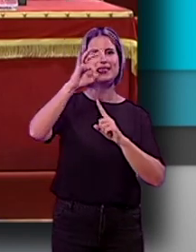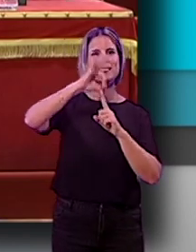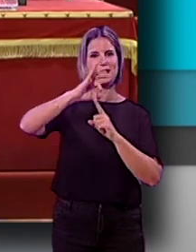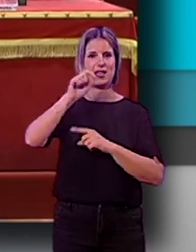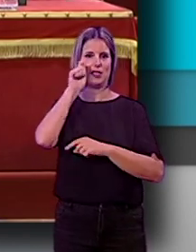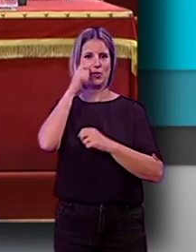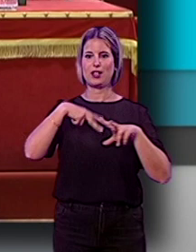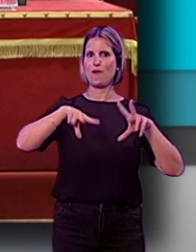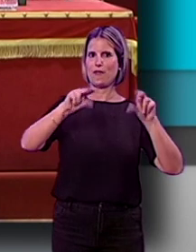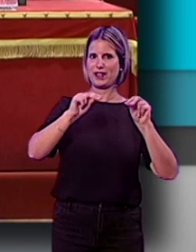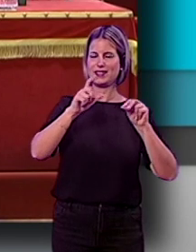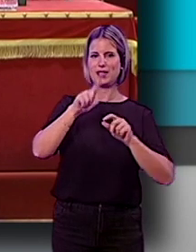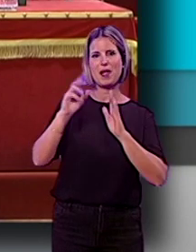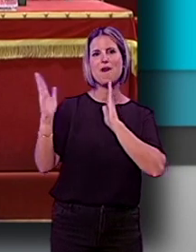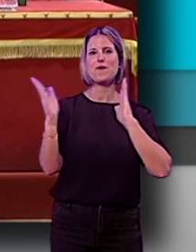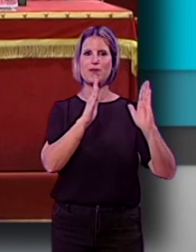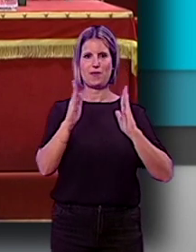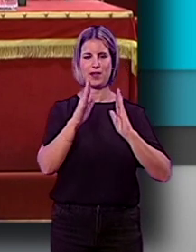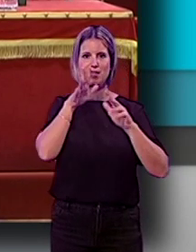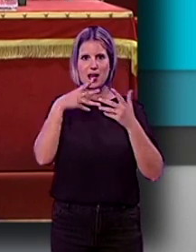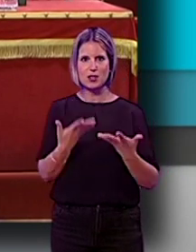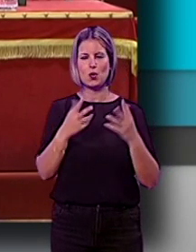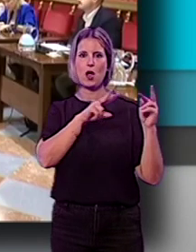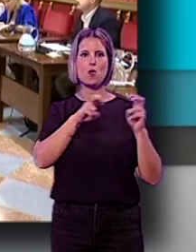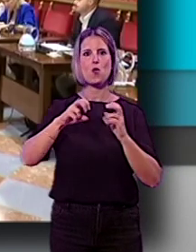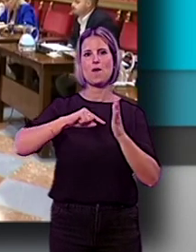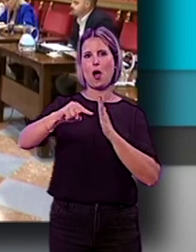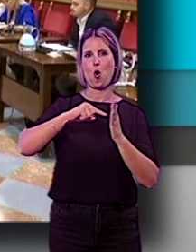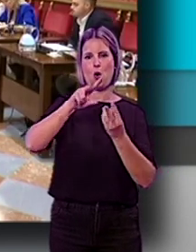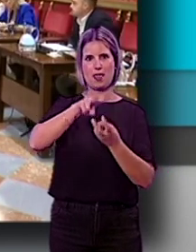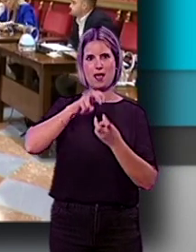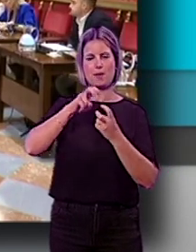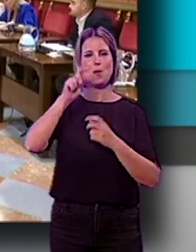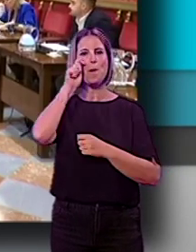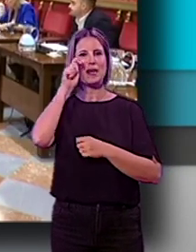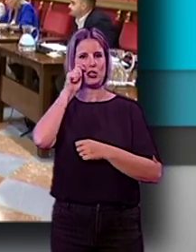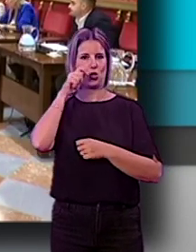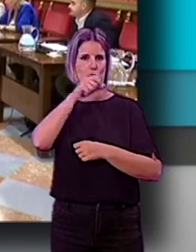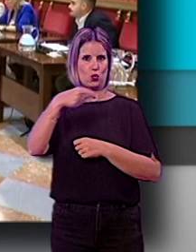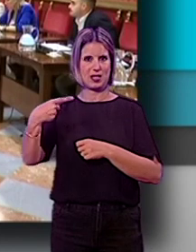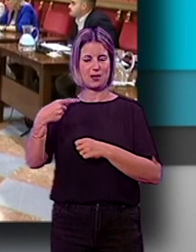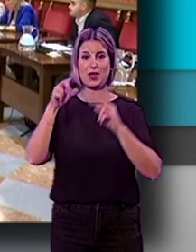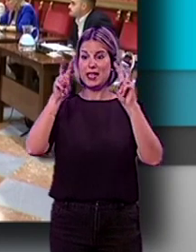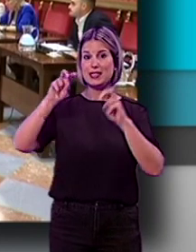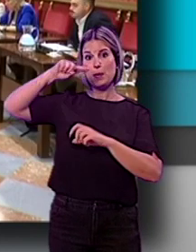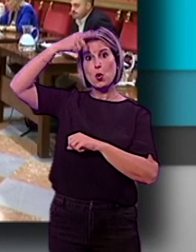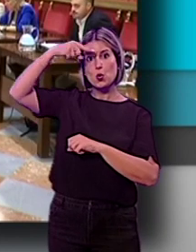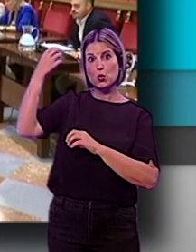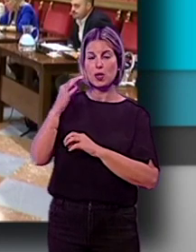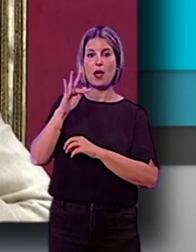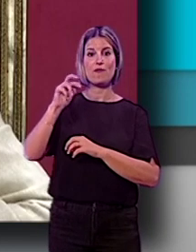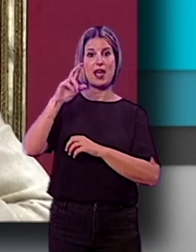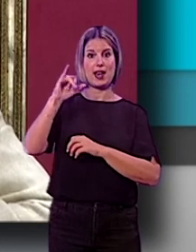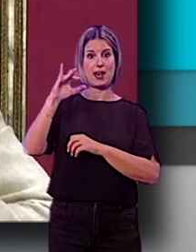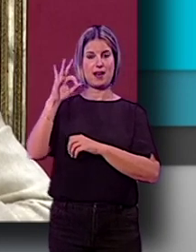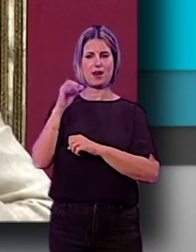turística, así como la fase en la que se encuentra la nueva ordenanza de pisos turísticos. En materia cultural, Ferreira ha